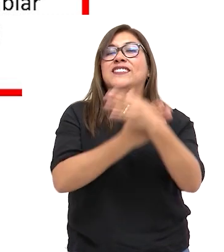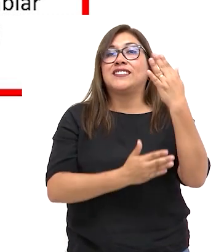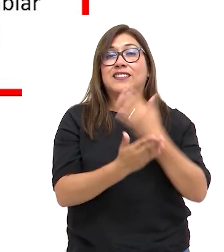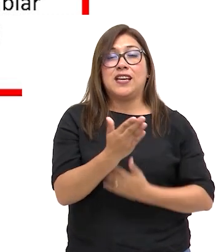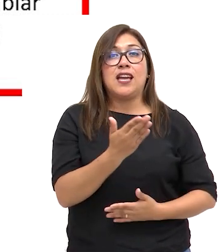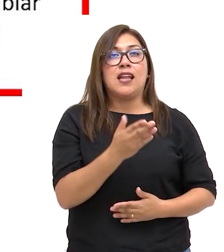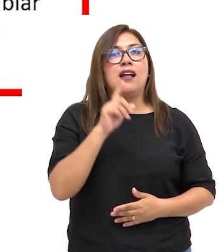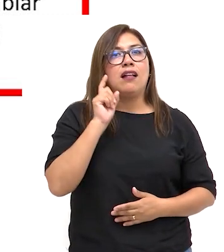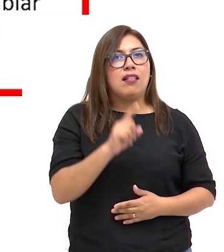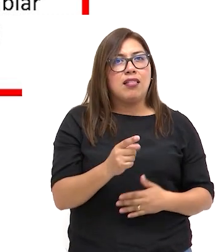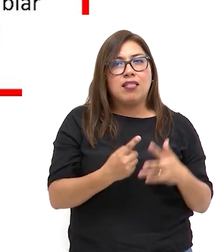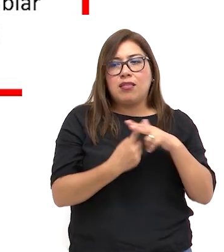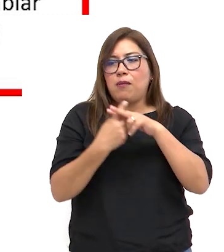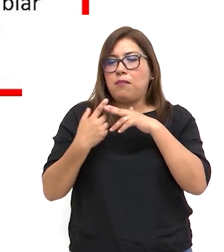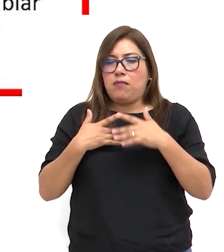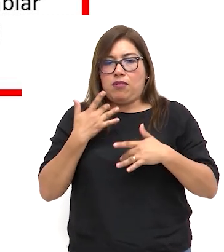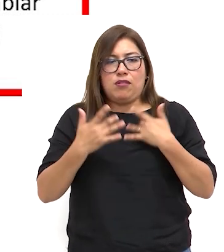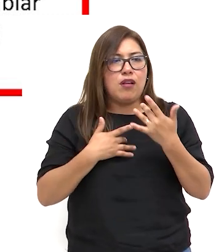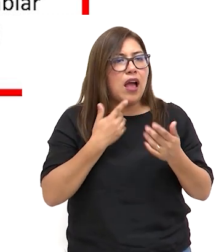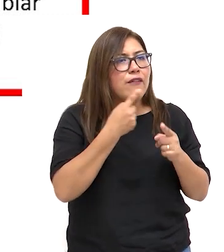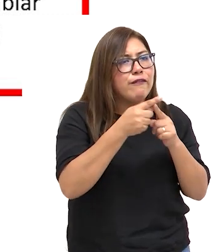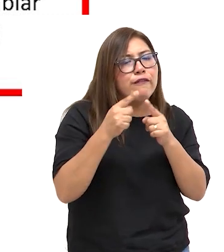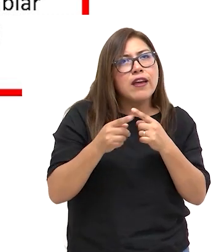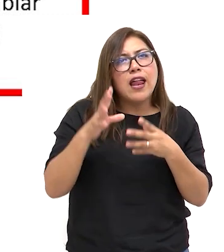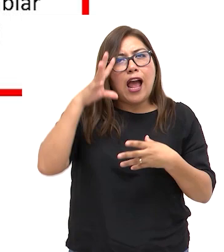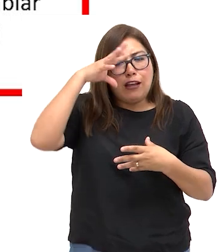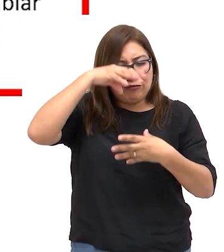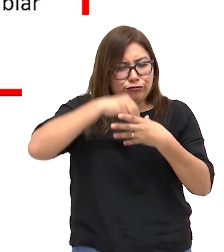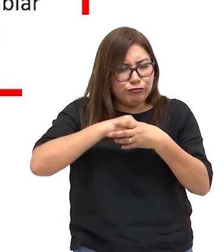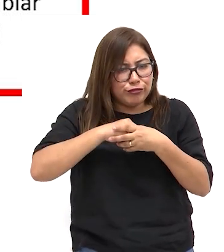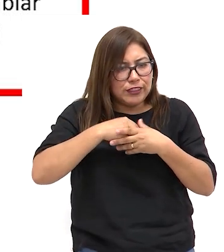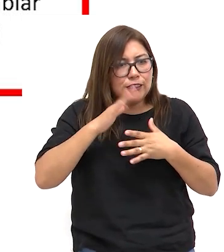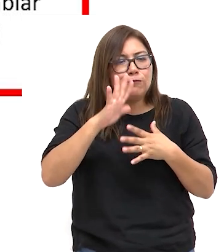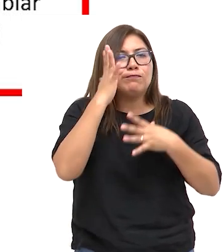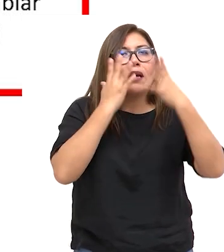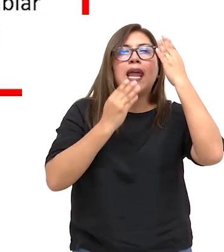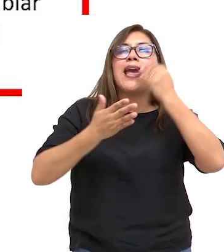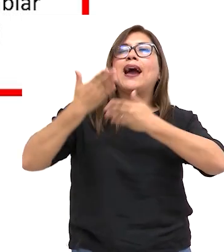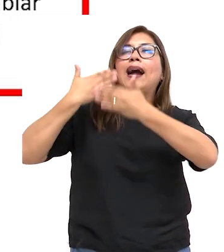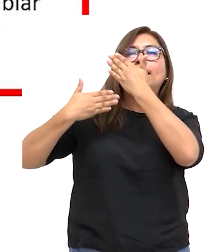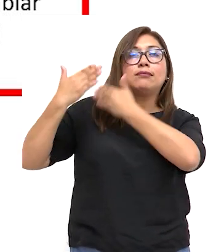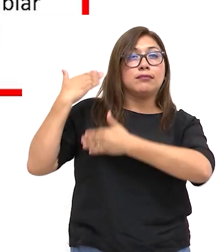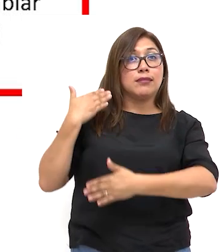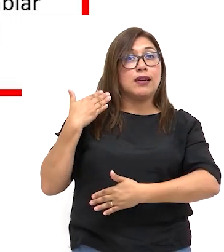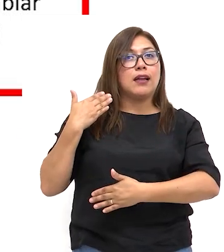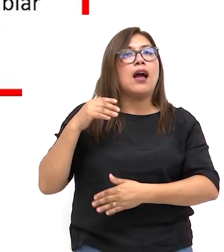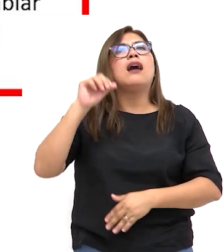sobre la discapacidad se hayan generado y estén arraigadas en tu experiencia previa.